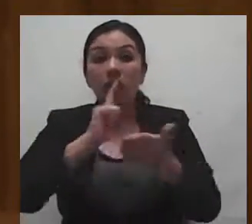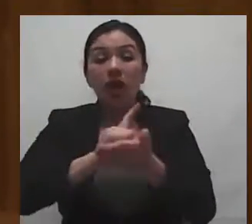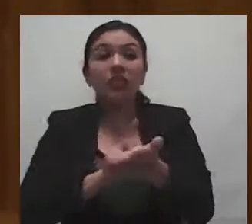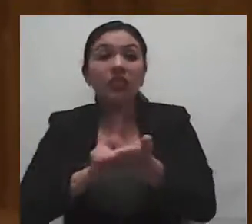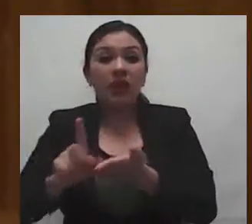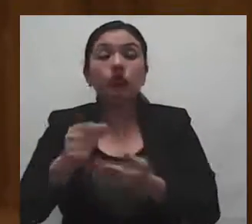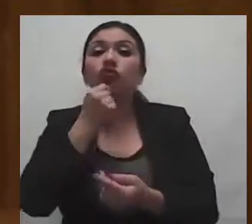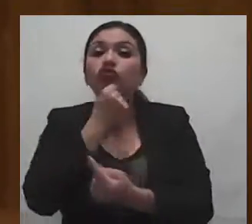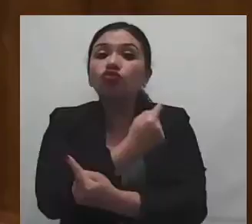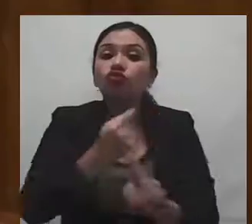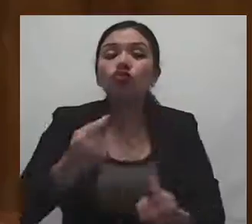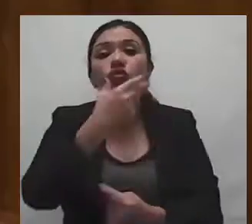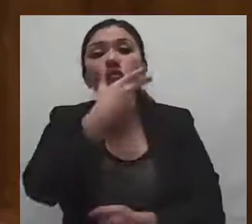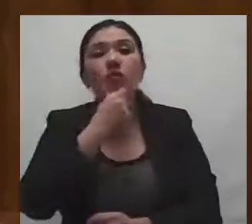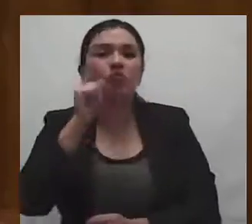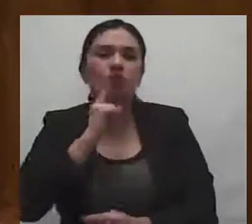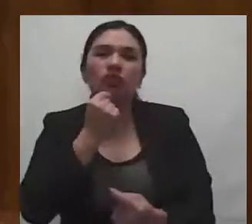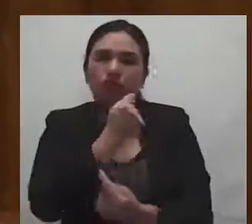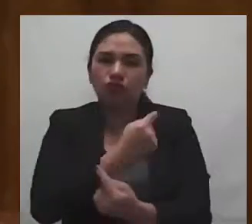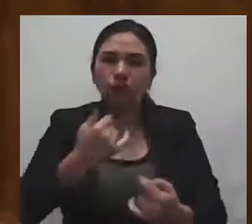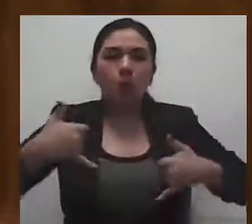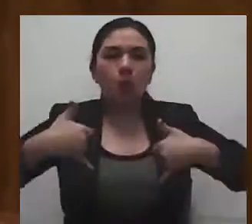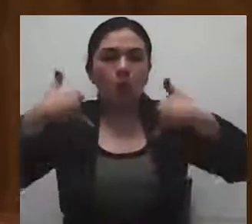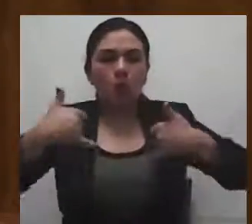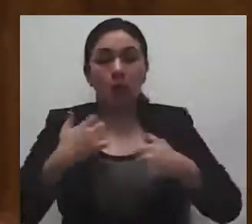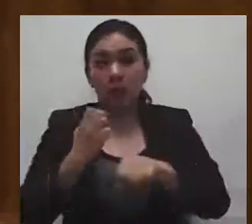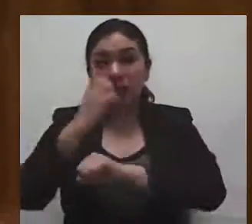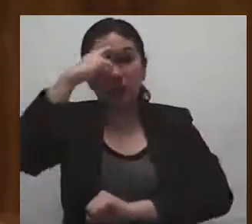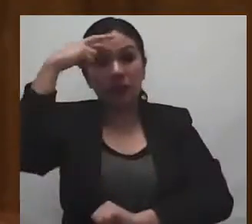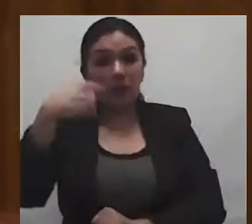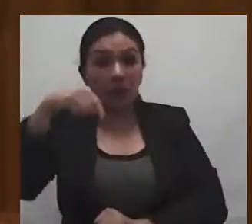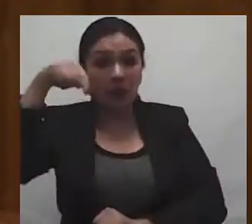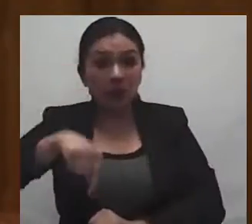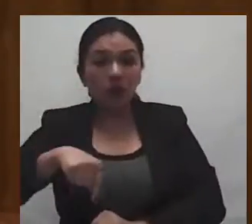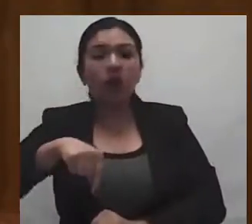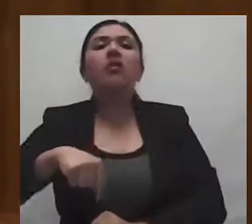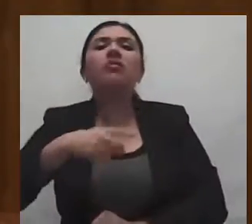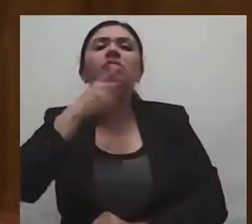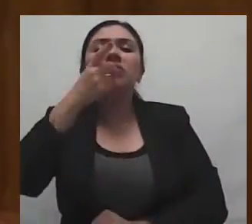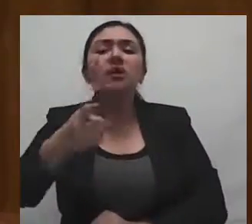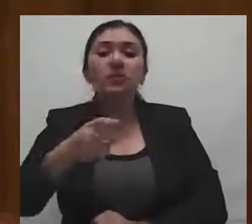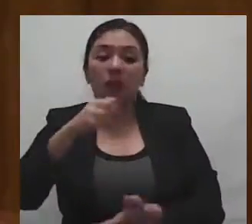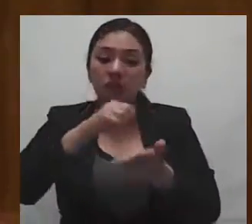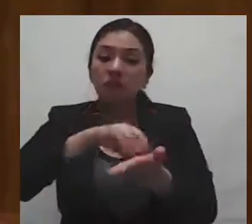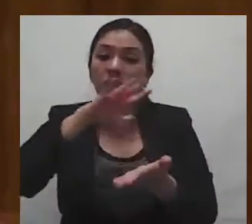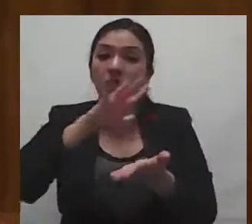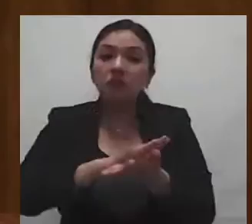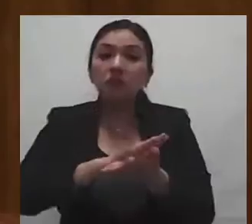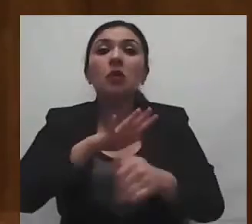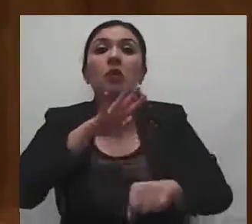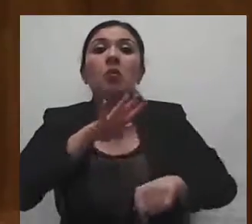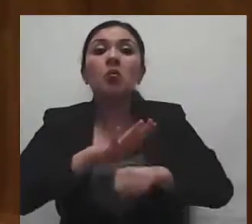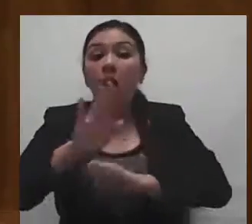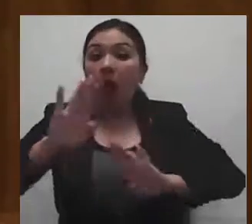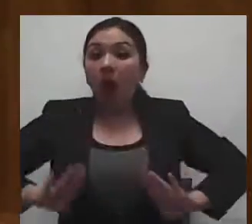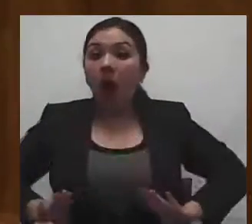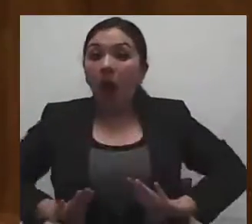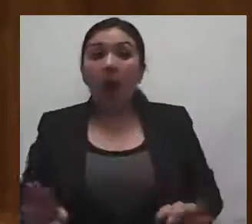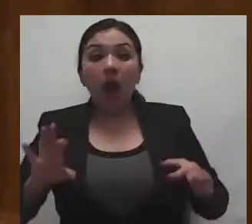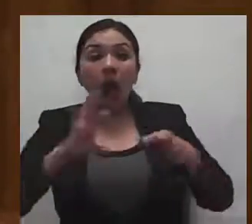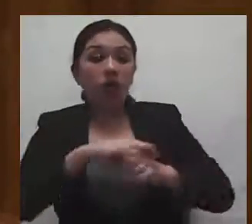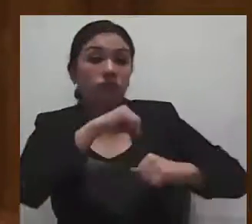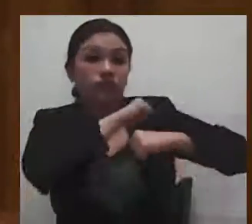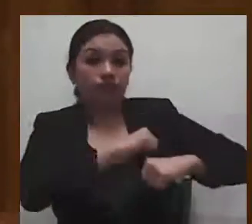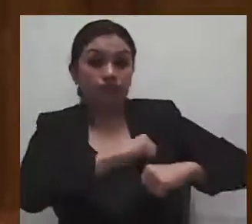Niños y Niñas y Adolescentes del Estado de México prevé que las disposiciones concernientes a las autoridades